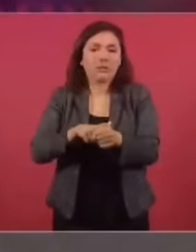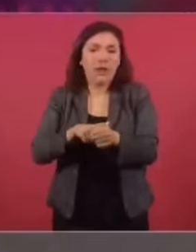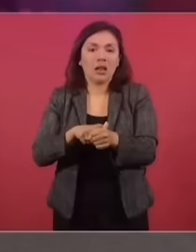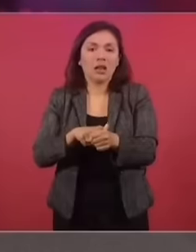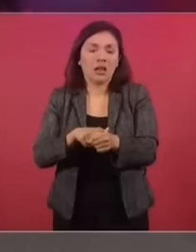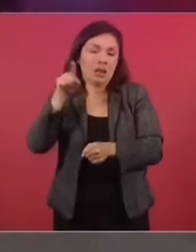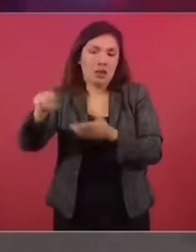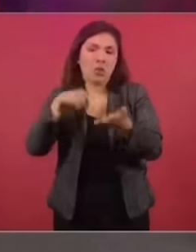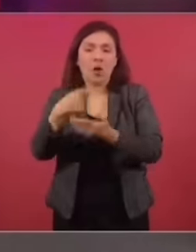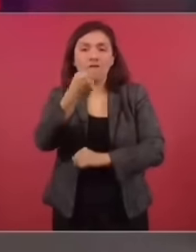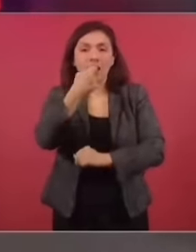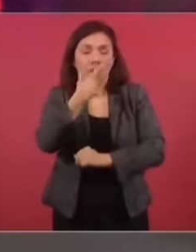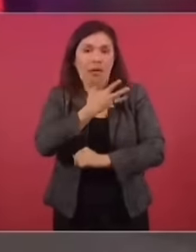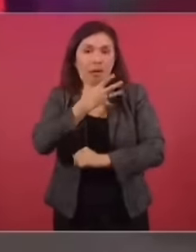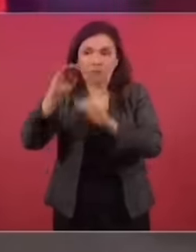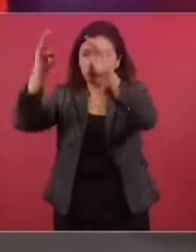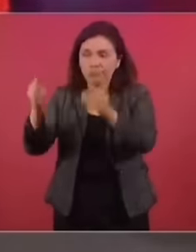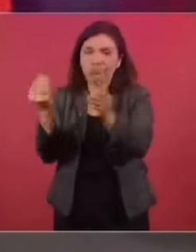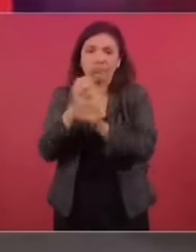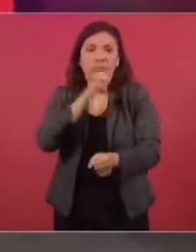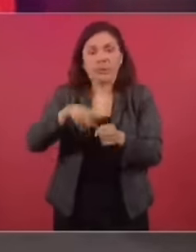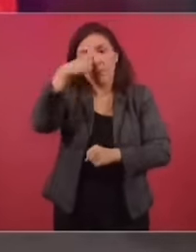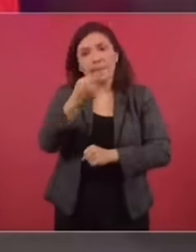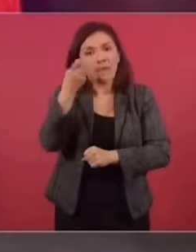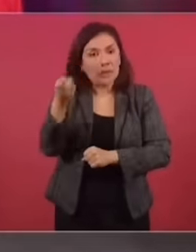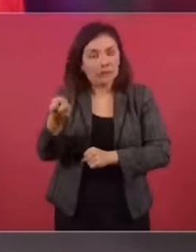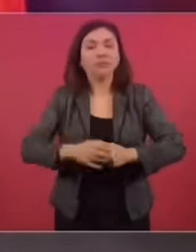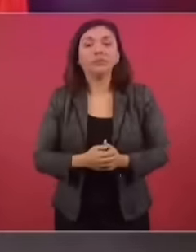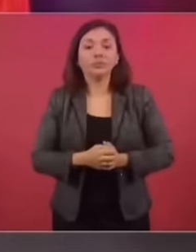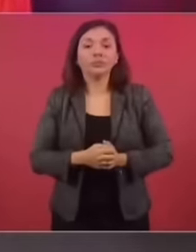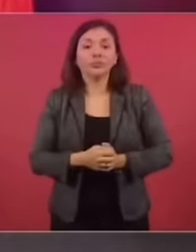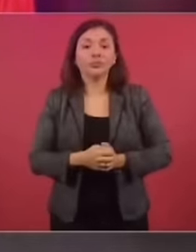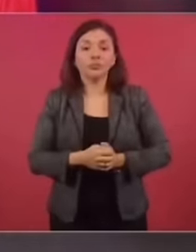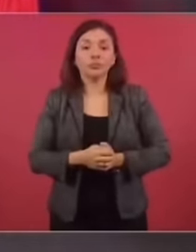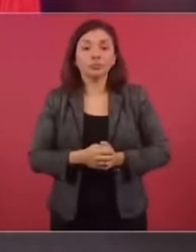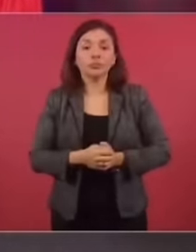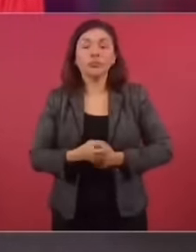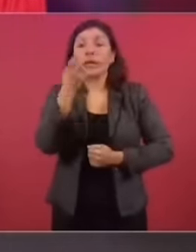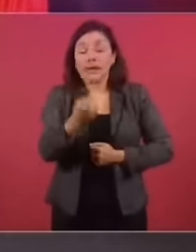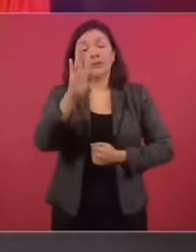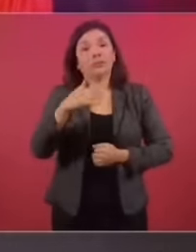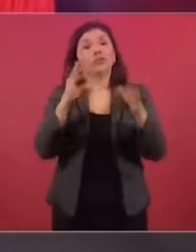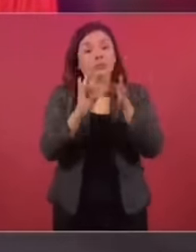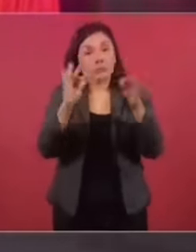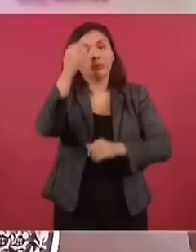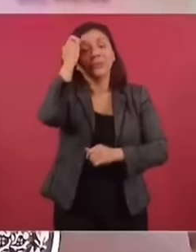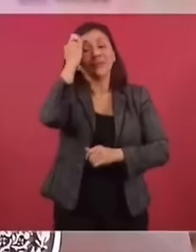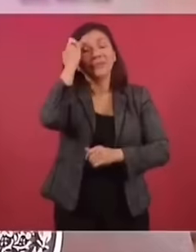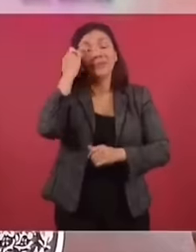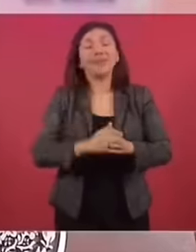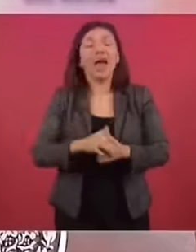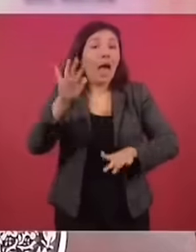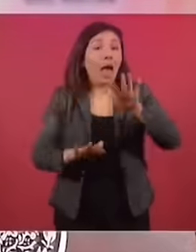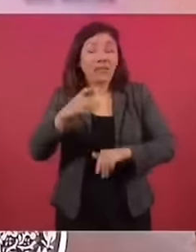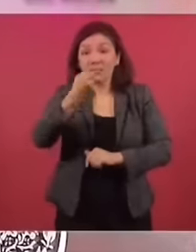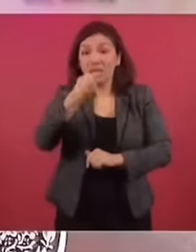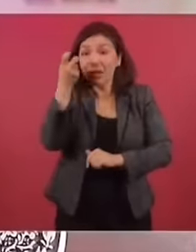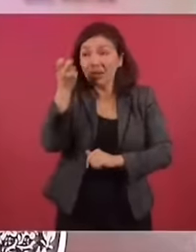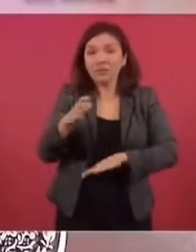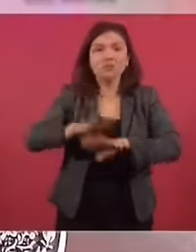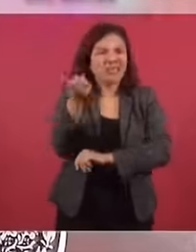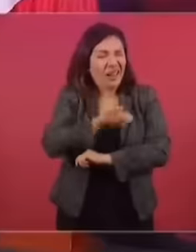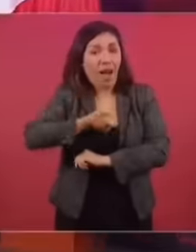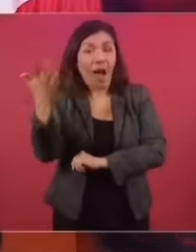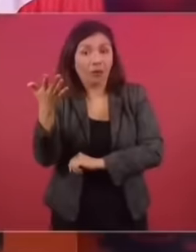la farmacia para esas medicinas. Que aquí también aclaro algo. Son, en algunos casos, muy caras.